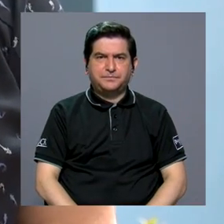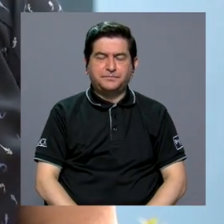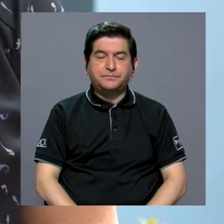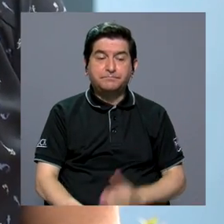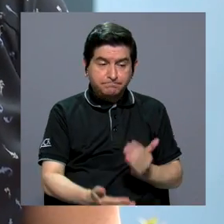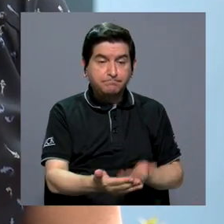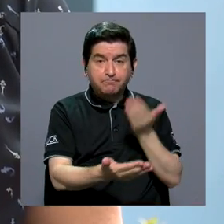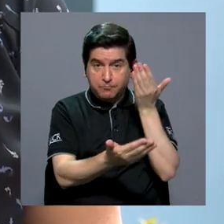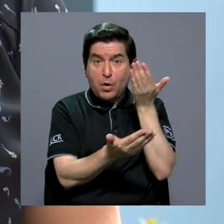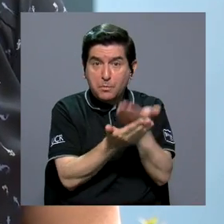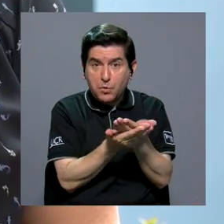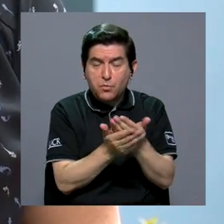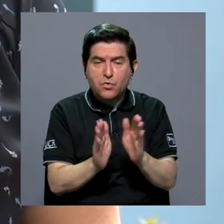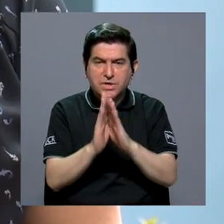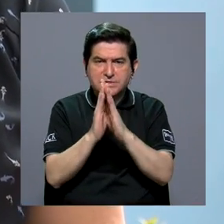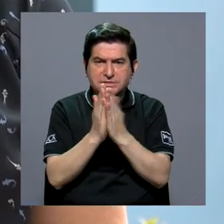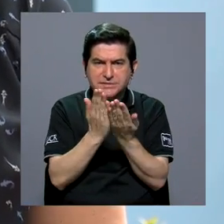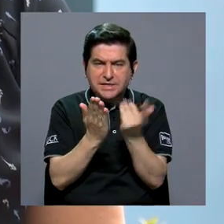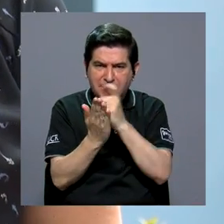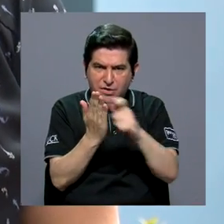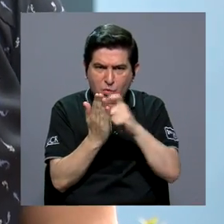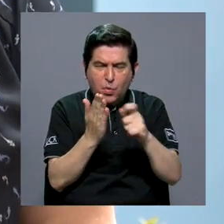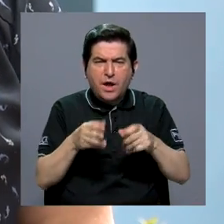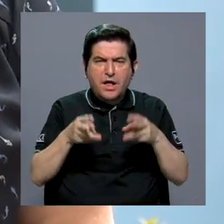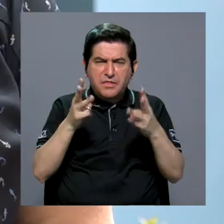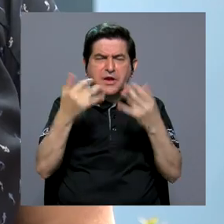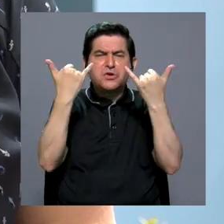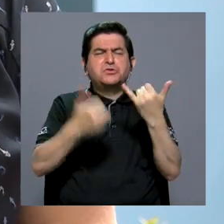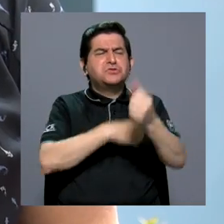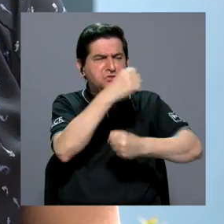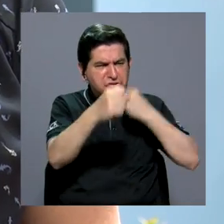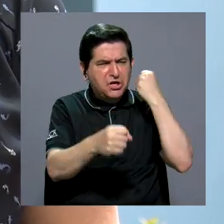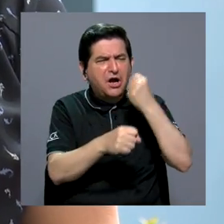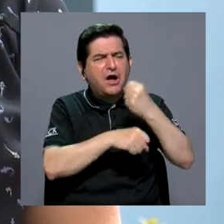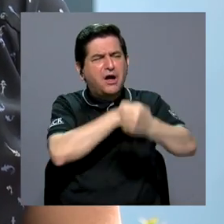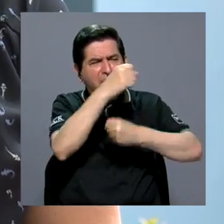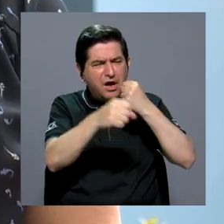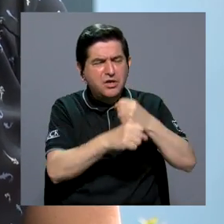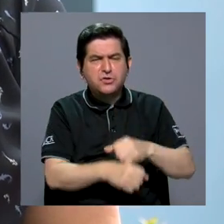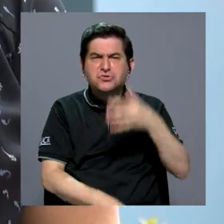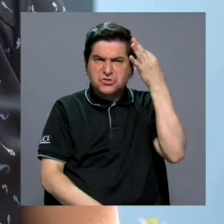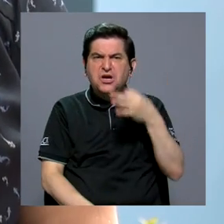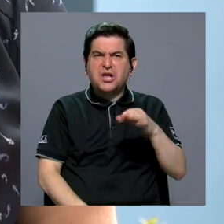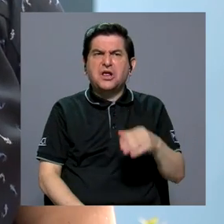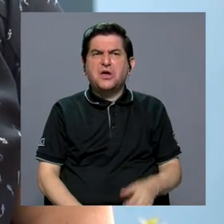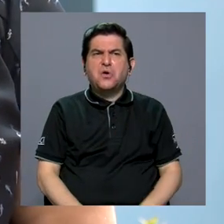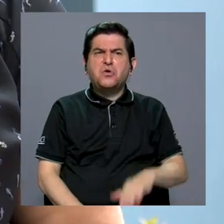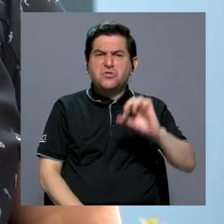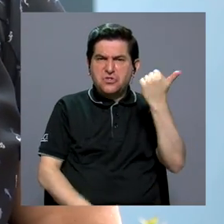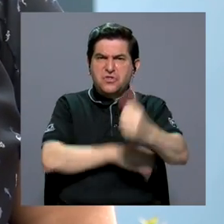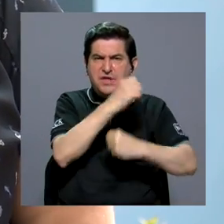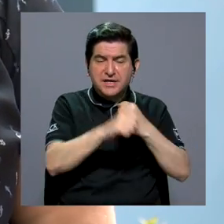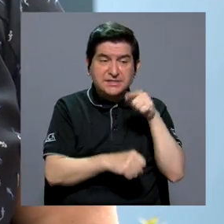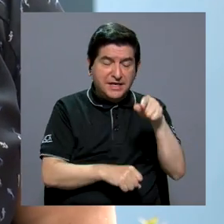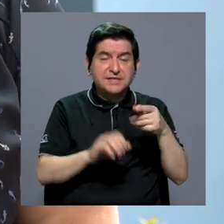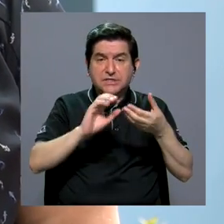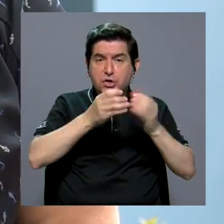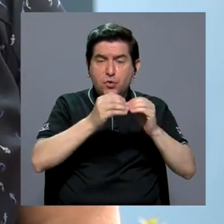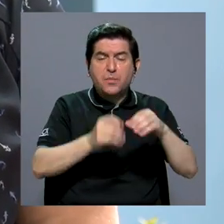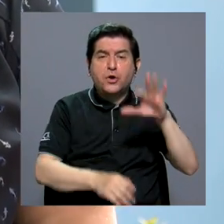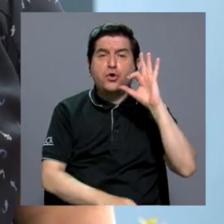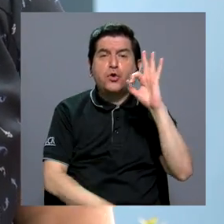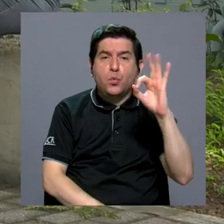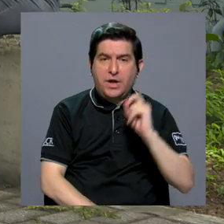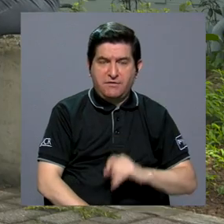propuesta de estos cuadernos metodológicos ya tiene varios años, creo que por lo menos 10 años. Este es el cuaderno número